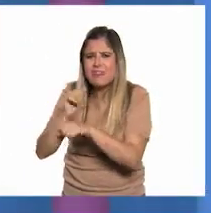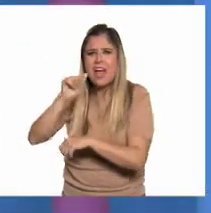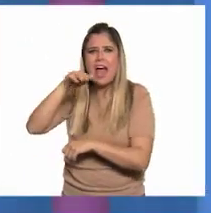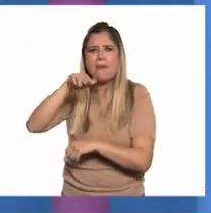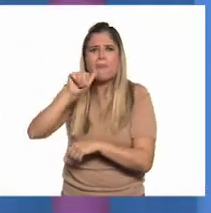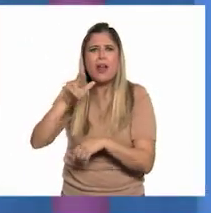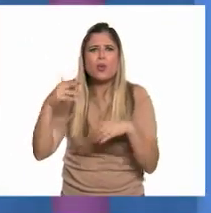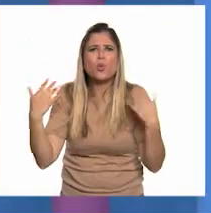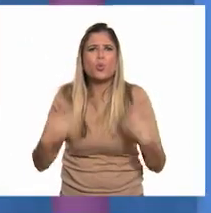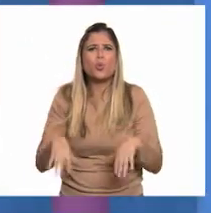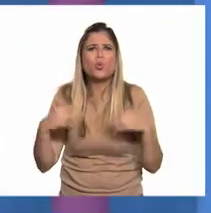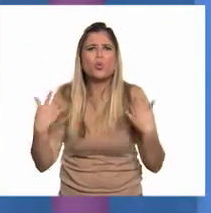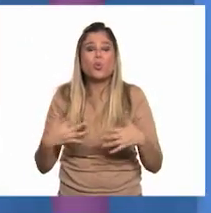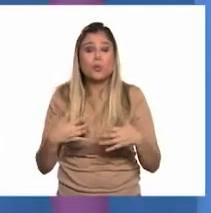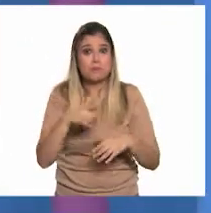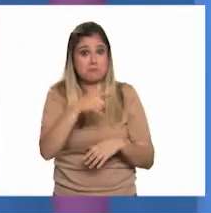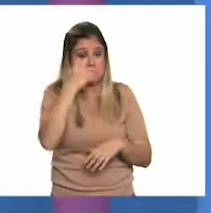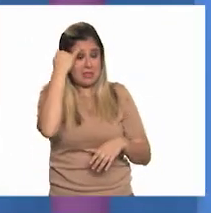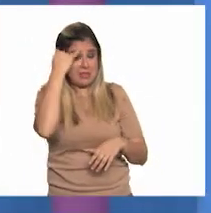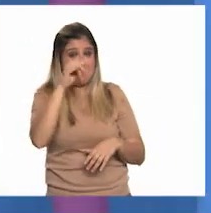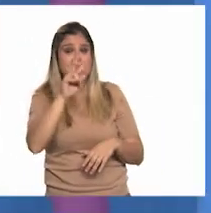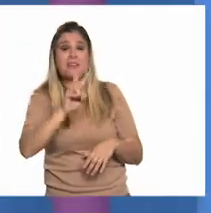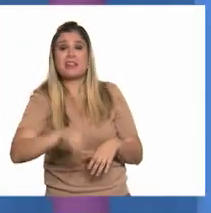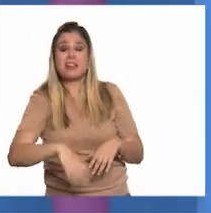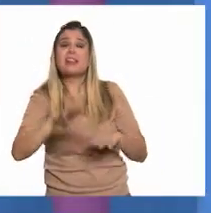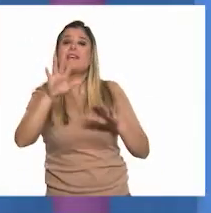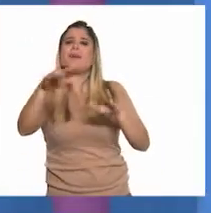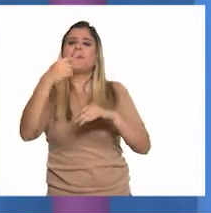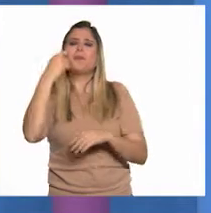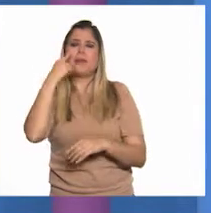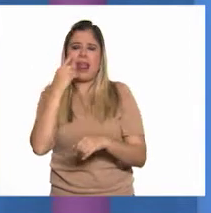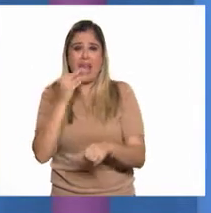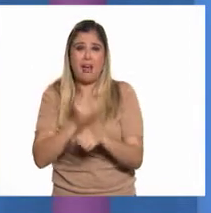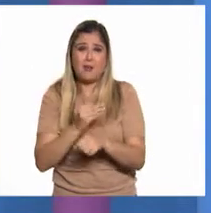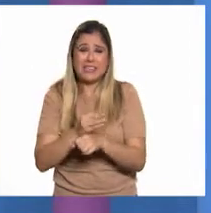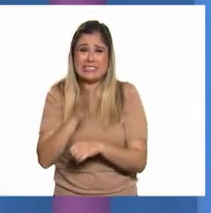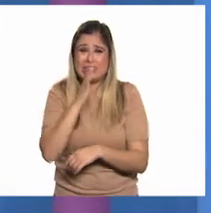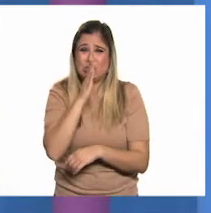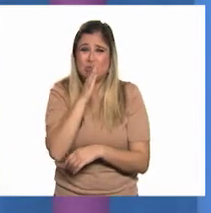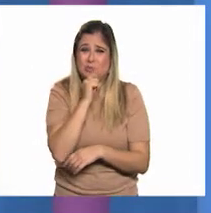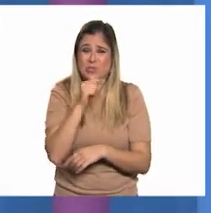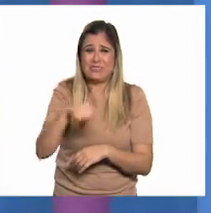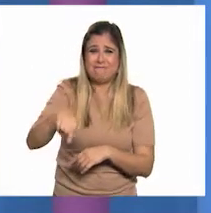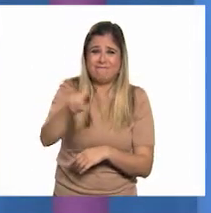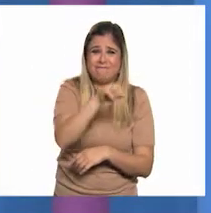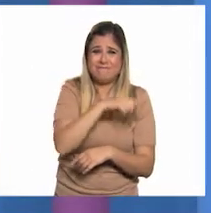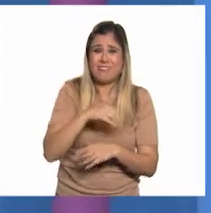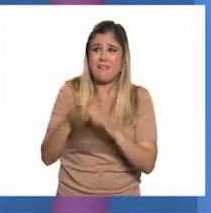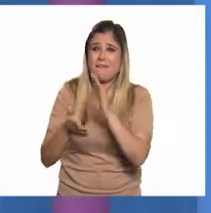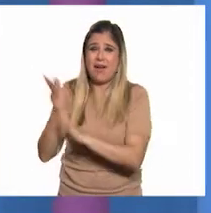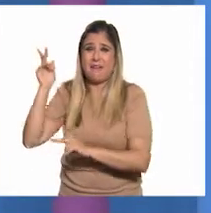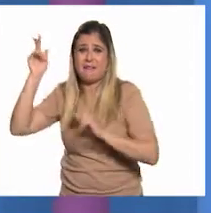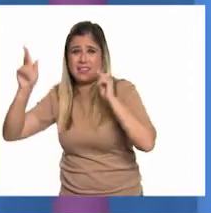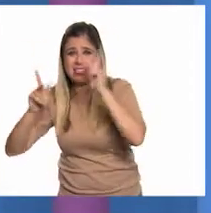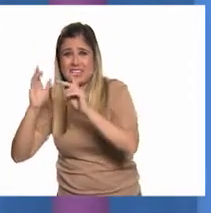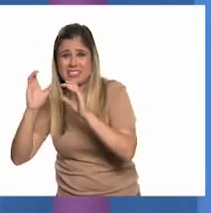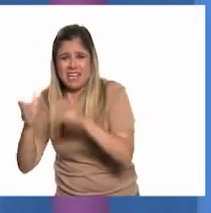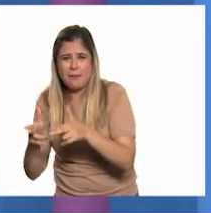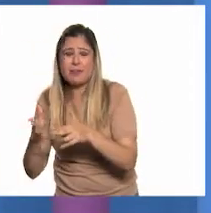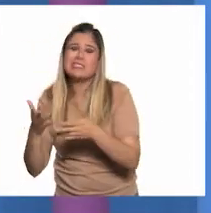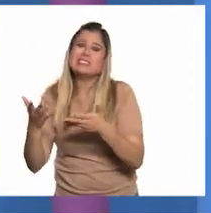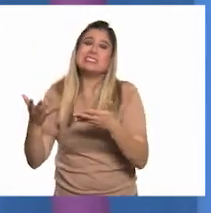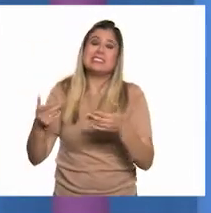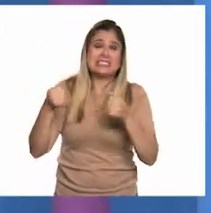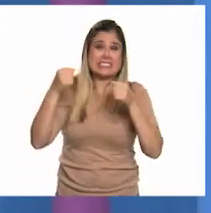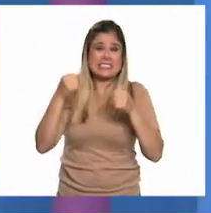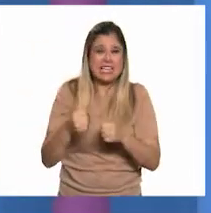Es una gran idea, Larisa. Aunque sabemos que por el momento no podemos estar o ir a visitar, estoy seguro